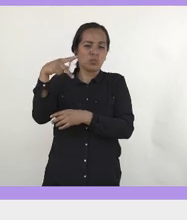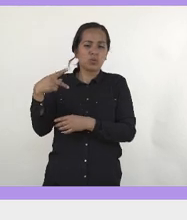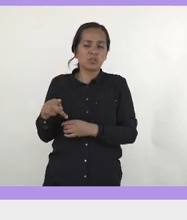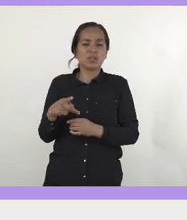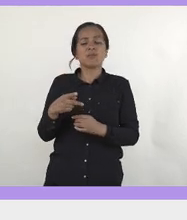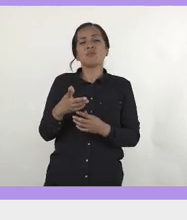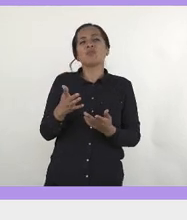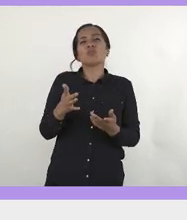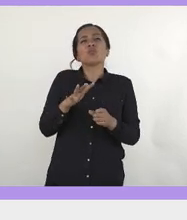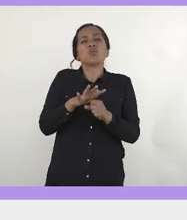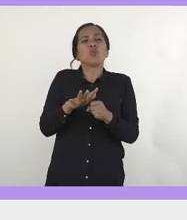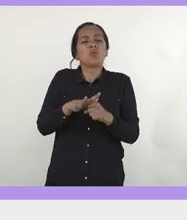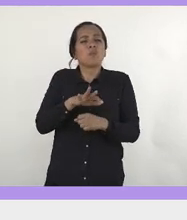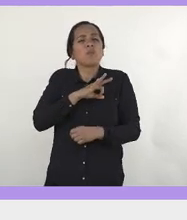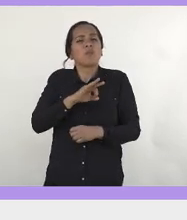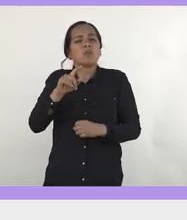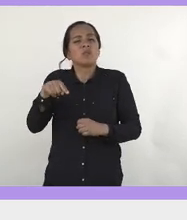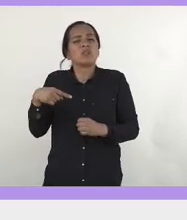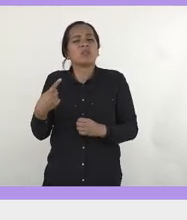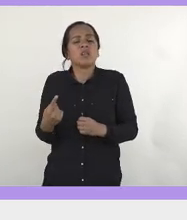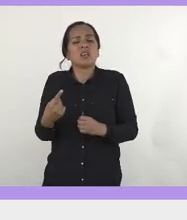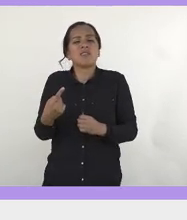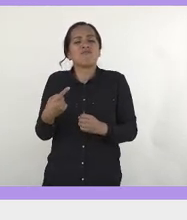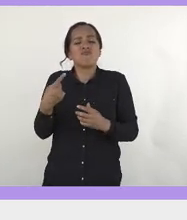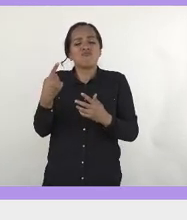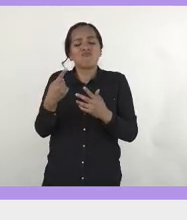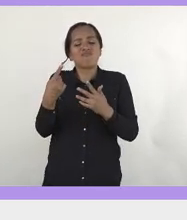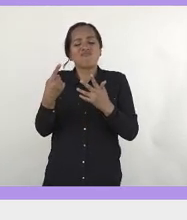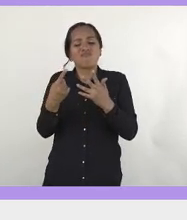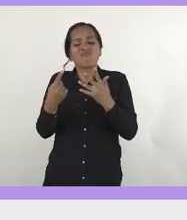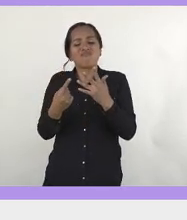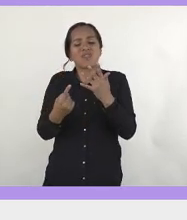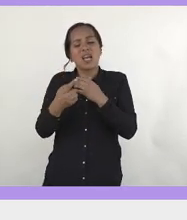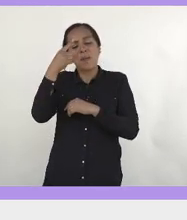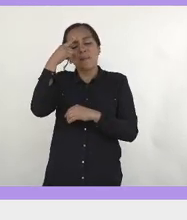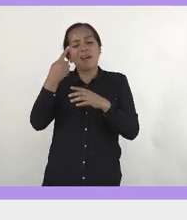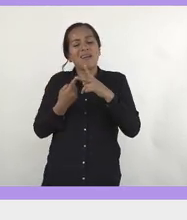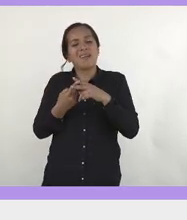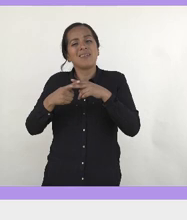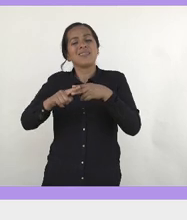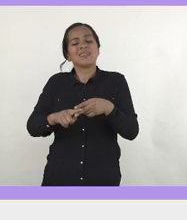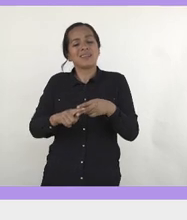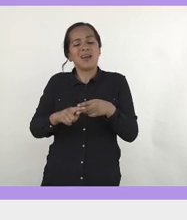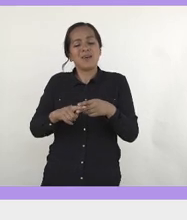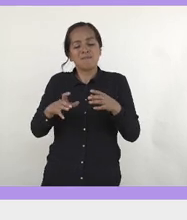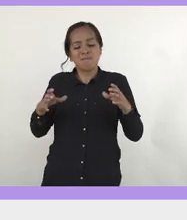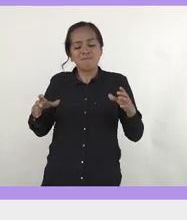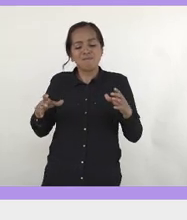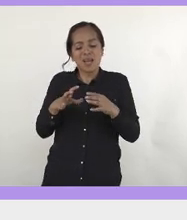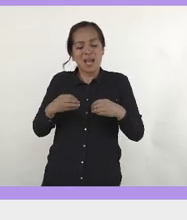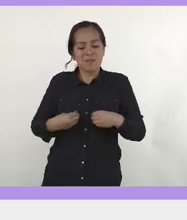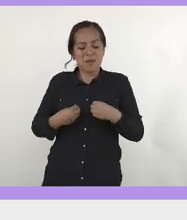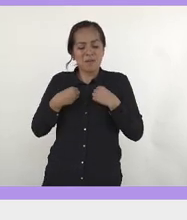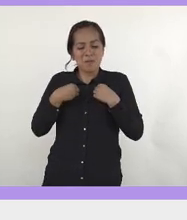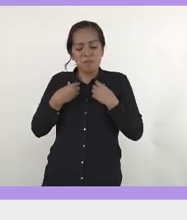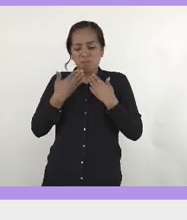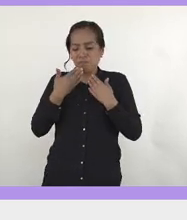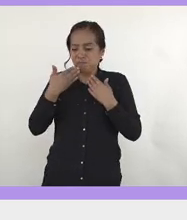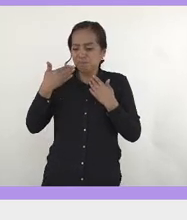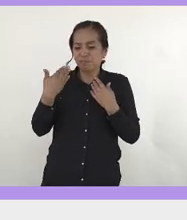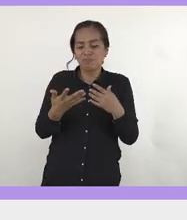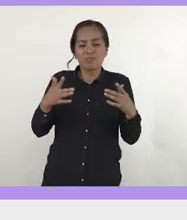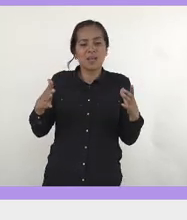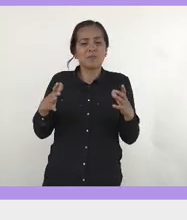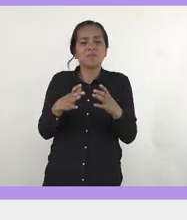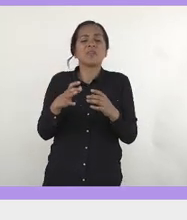los pasos para empezar a gestionar en colectivo, y a vivir una vida en colectivo, entonces